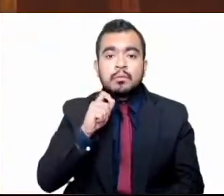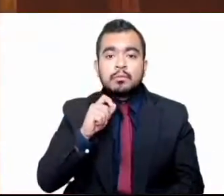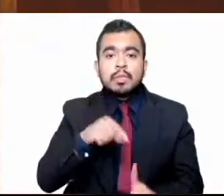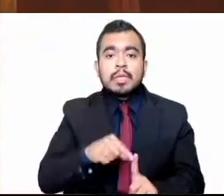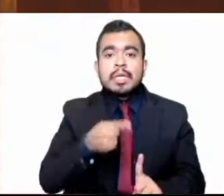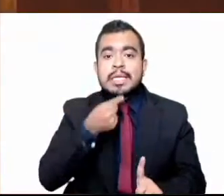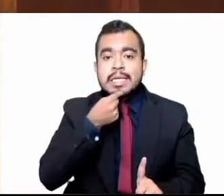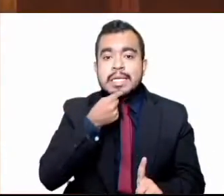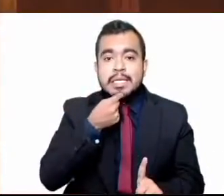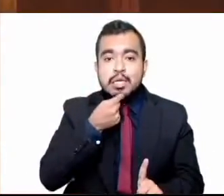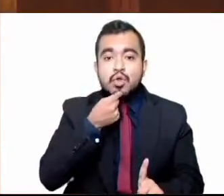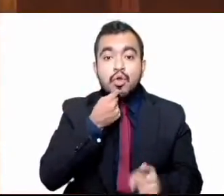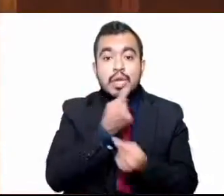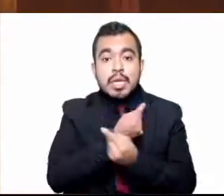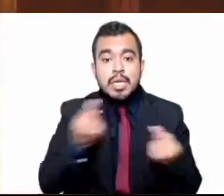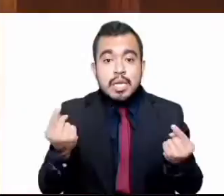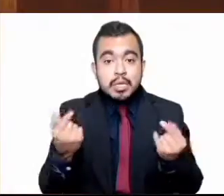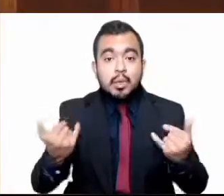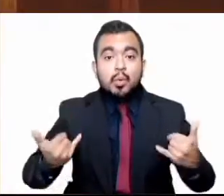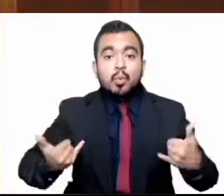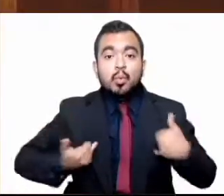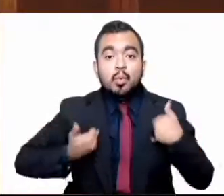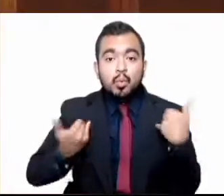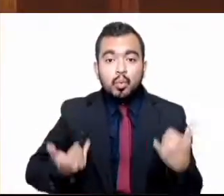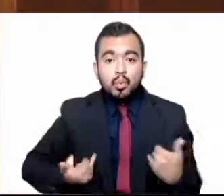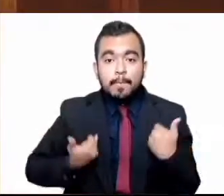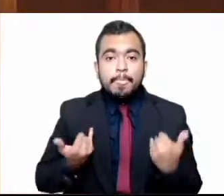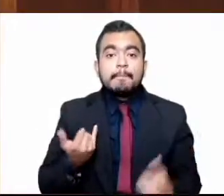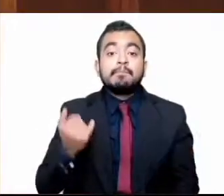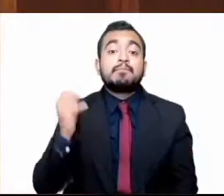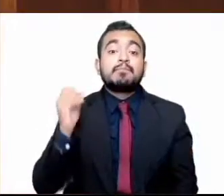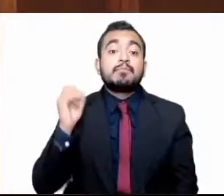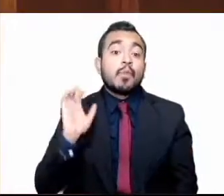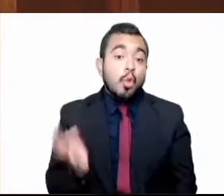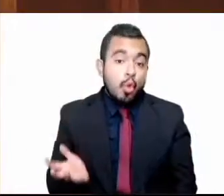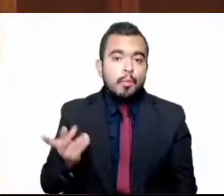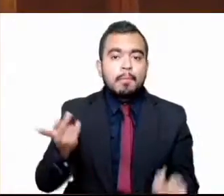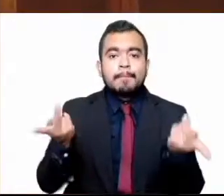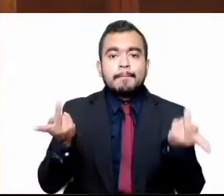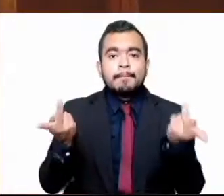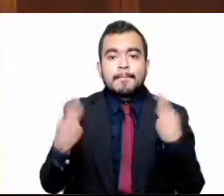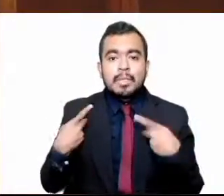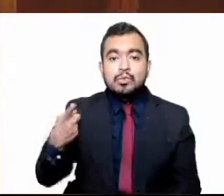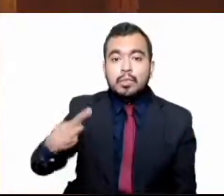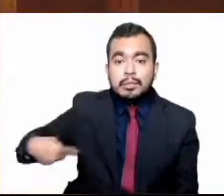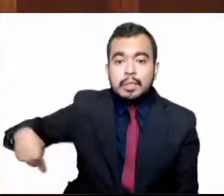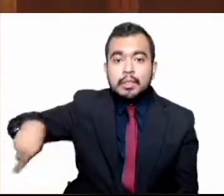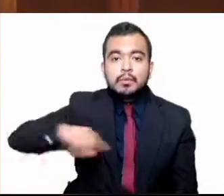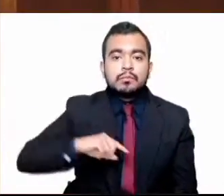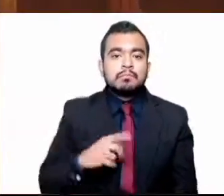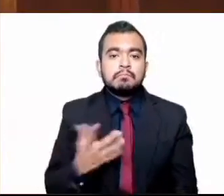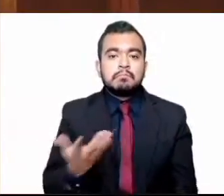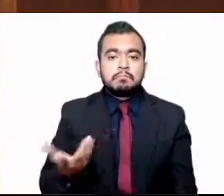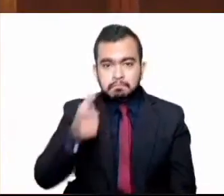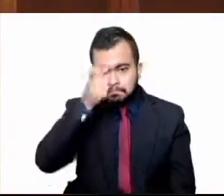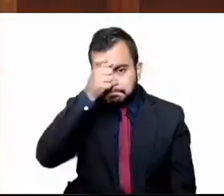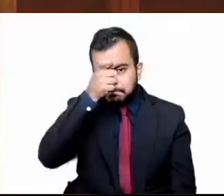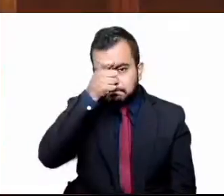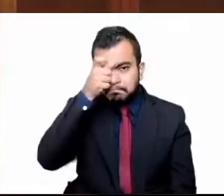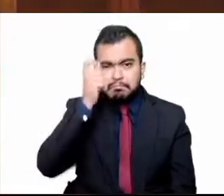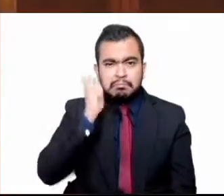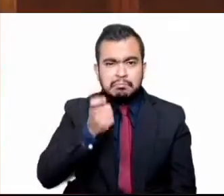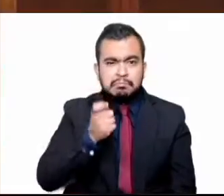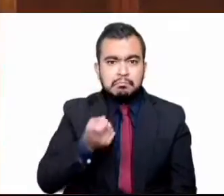niñas, adolescentes o a personas que no tienen la capacidad para comprender el significado del hecho